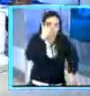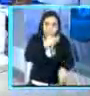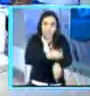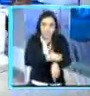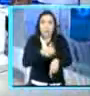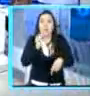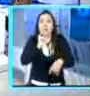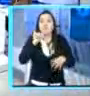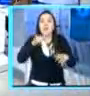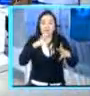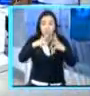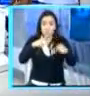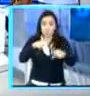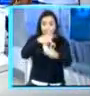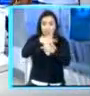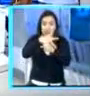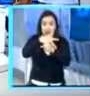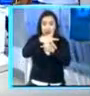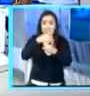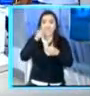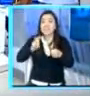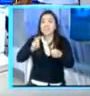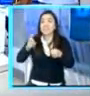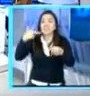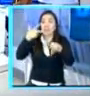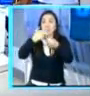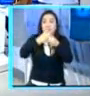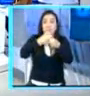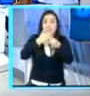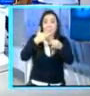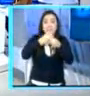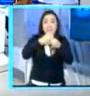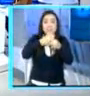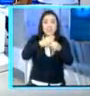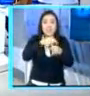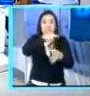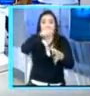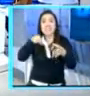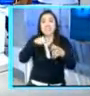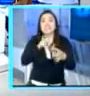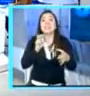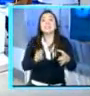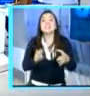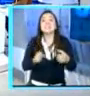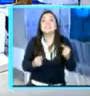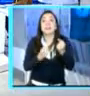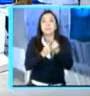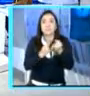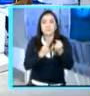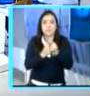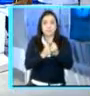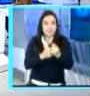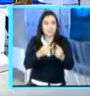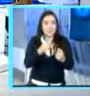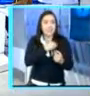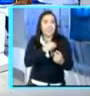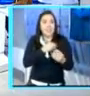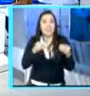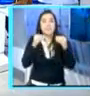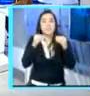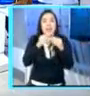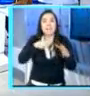digamos, un inversor extranjero, también como un inversor nacional, el que se haya empezado a tomar cartas en el asunto con esto de, por ejemplo, todo el desfalco